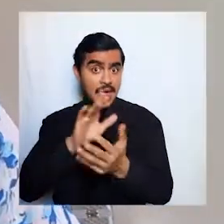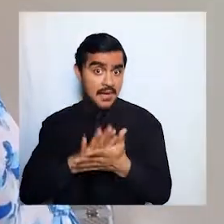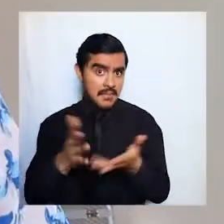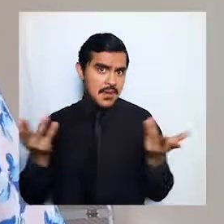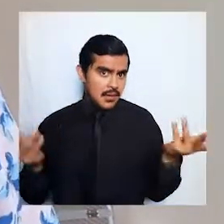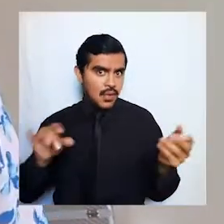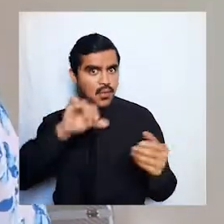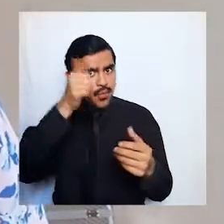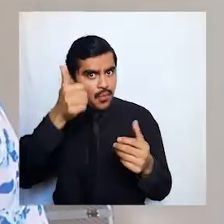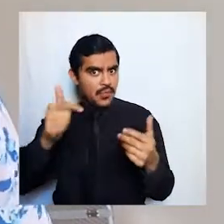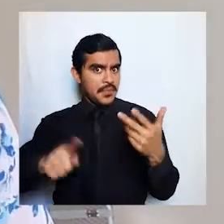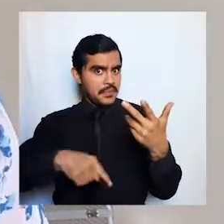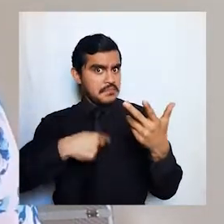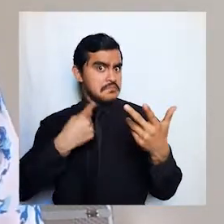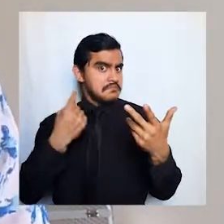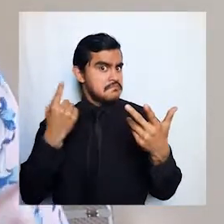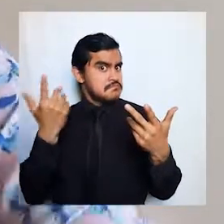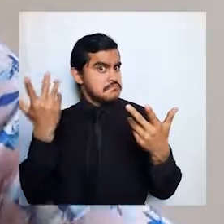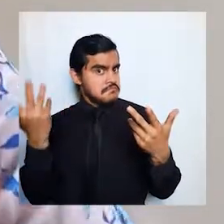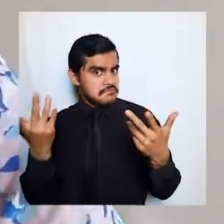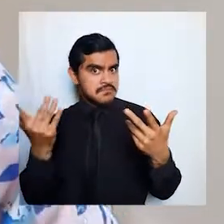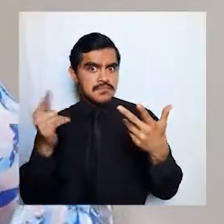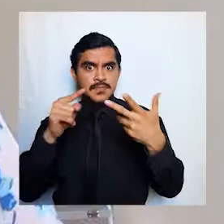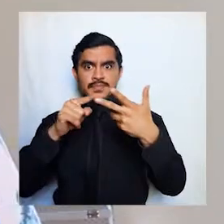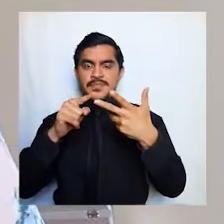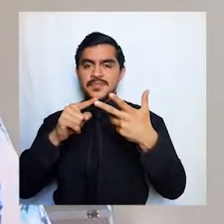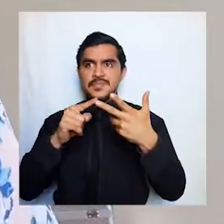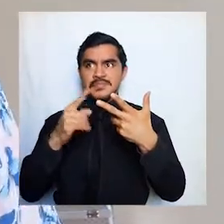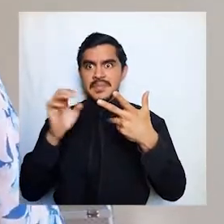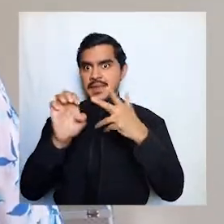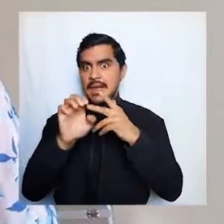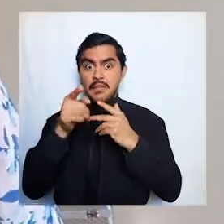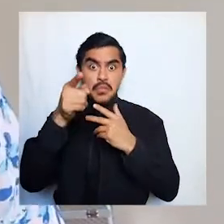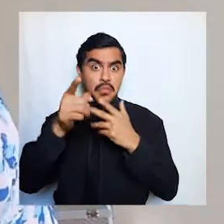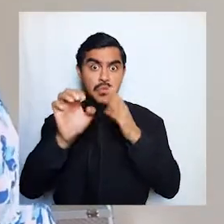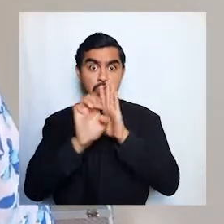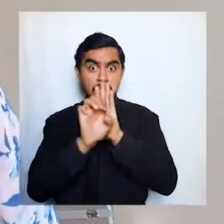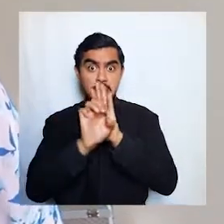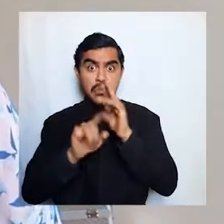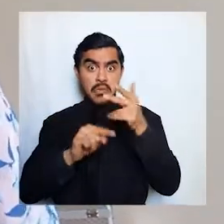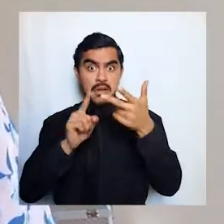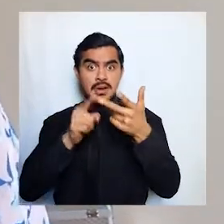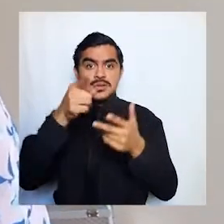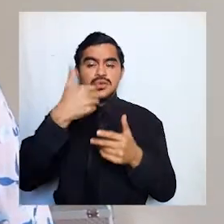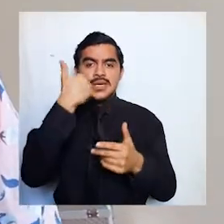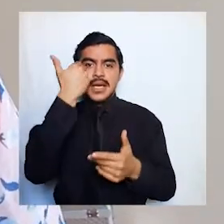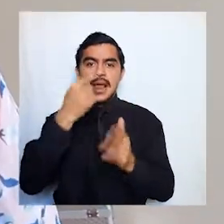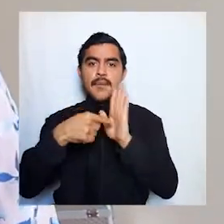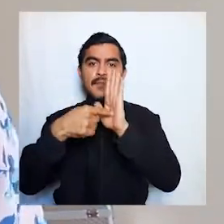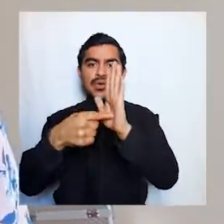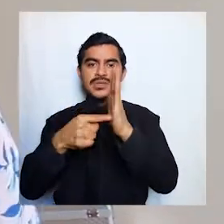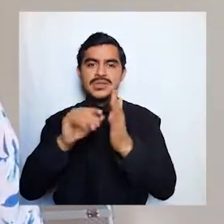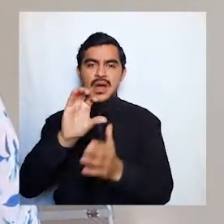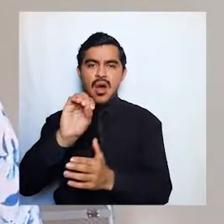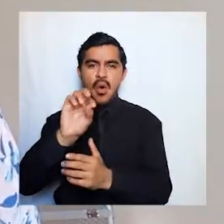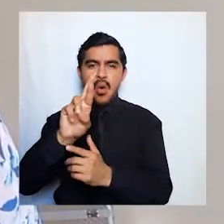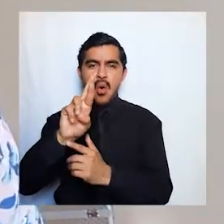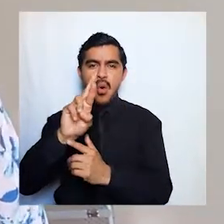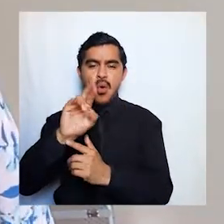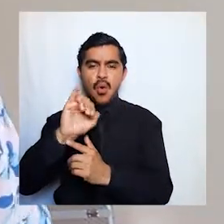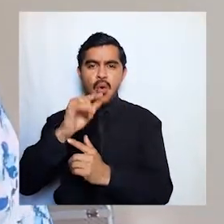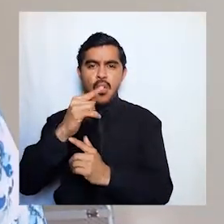tipo de perfil vas a ser el chico que va a mostrar cómo hacer origamis